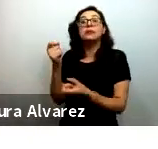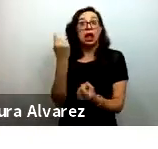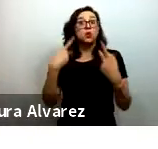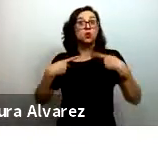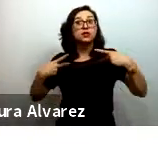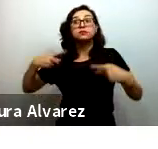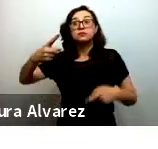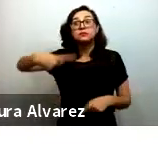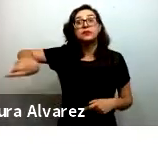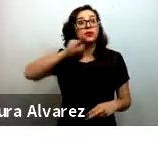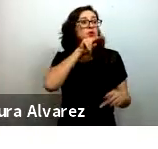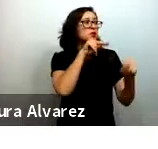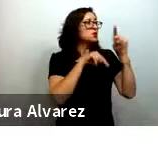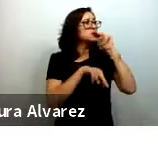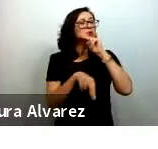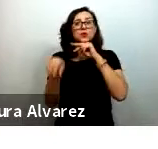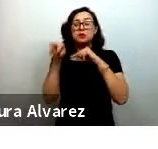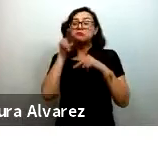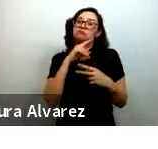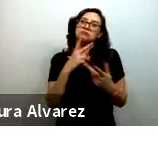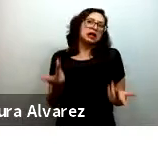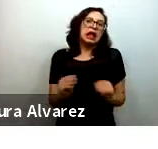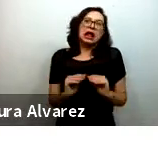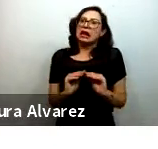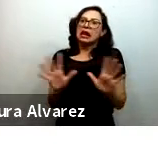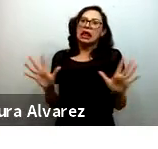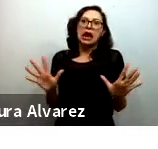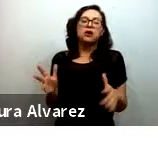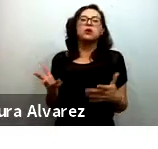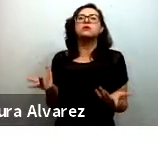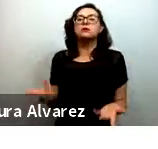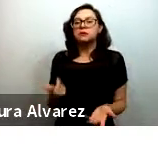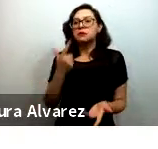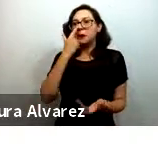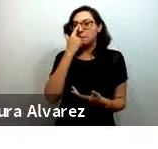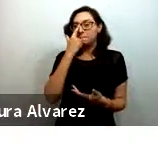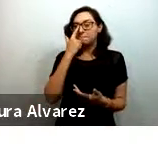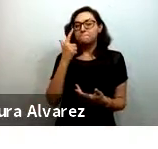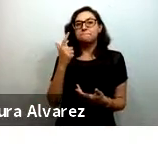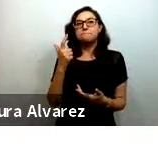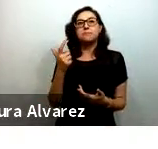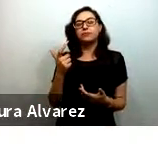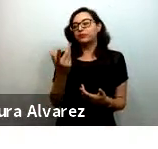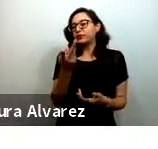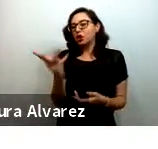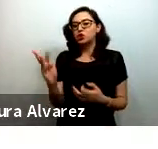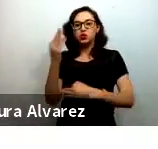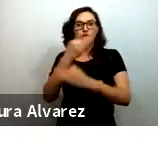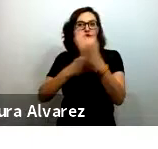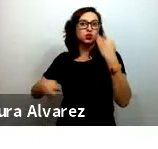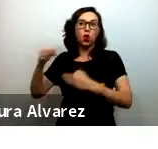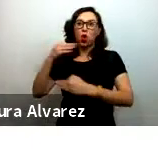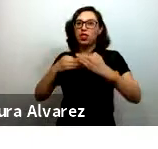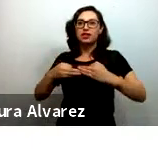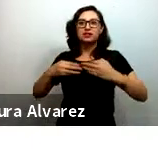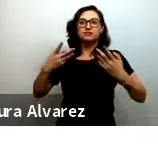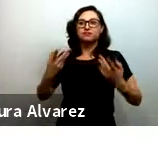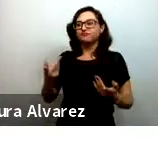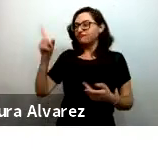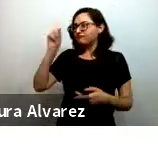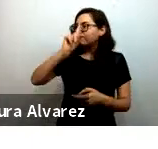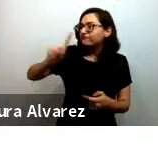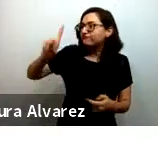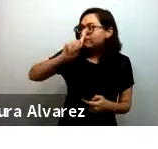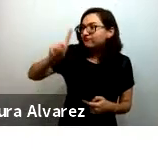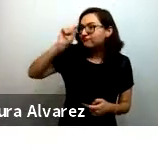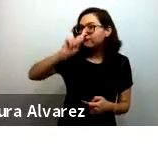vista y es el hilo común que pasa por todas las recomendaciones de la